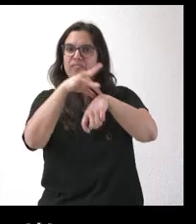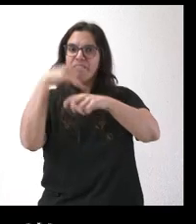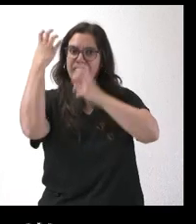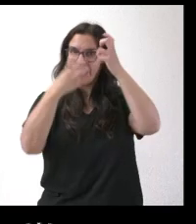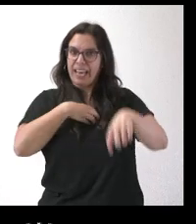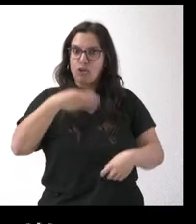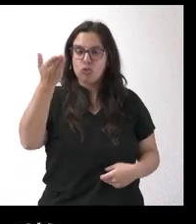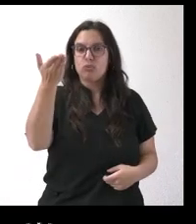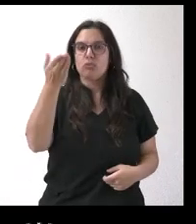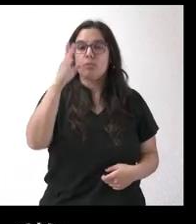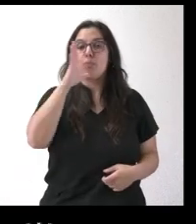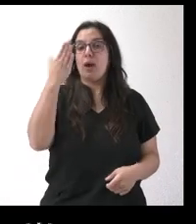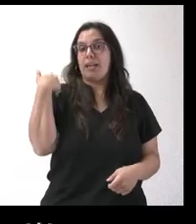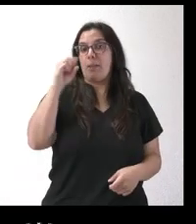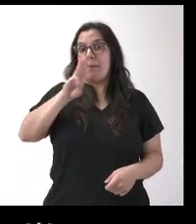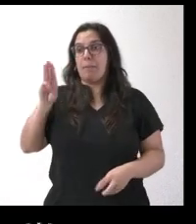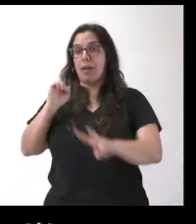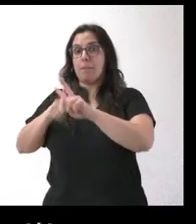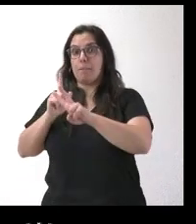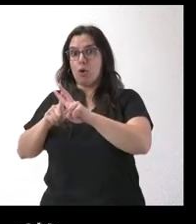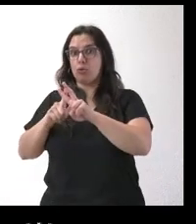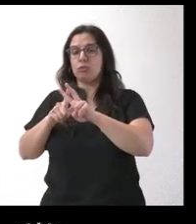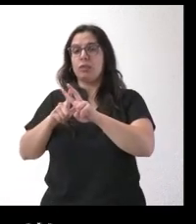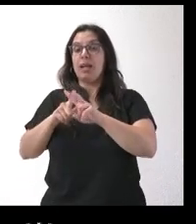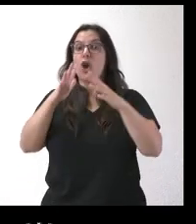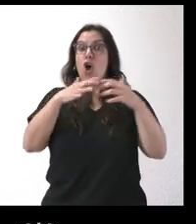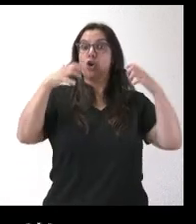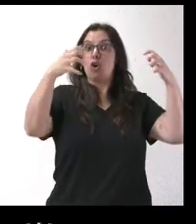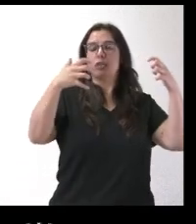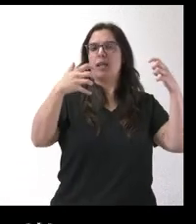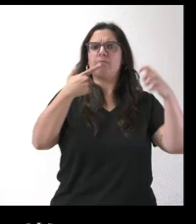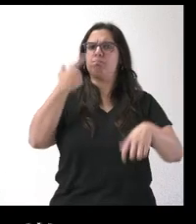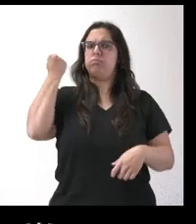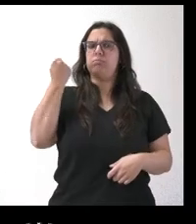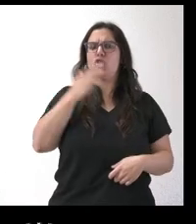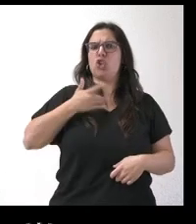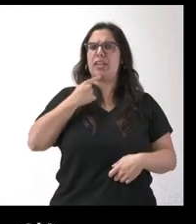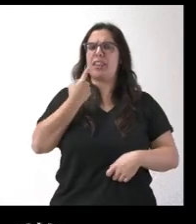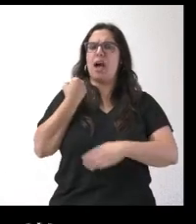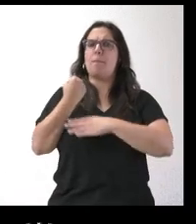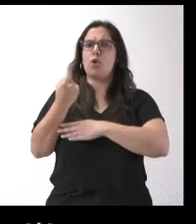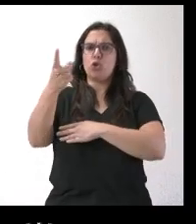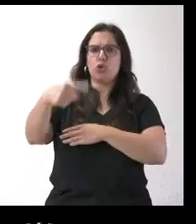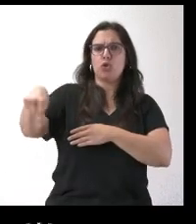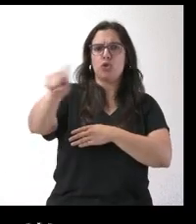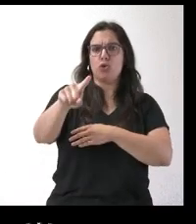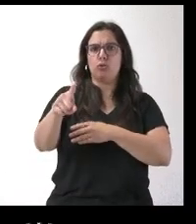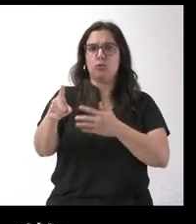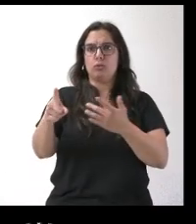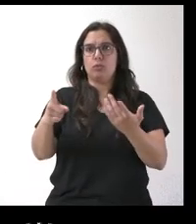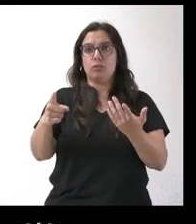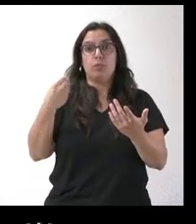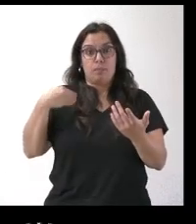Ayer PP y Vox rechazaban expresar en las Cortes el apoyo a ellos como se